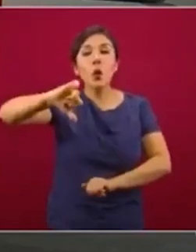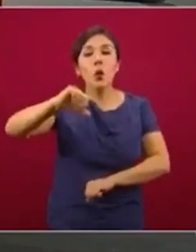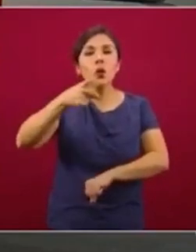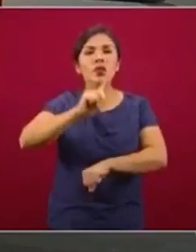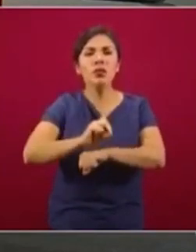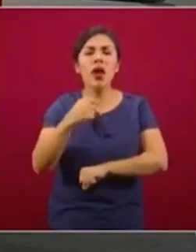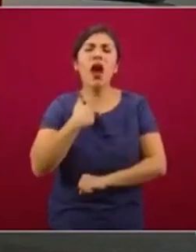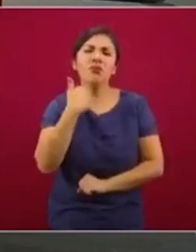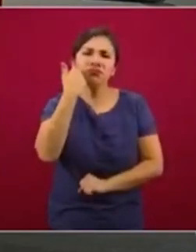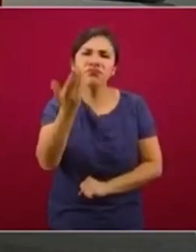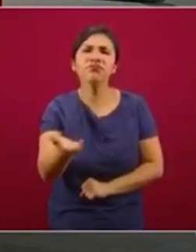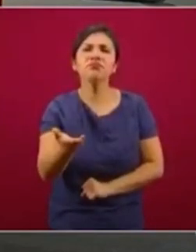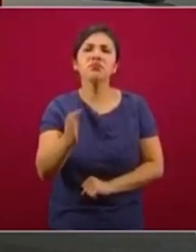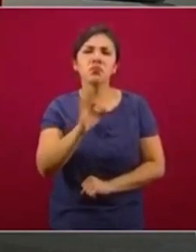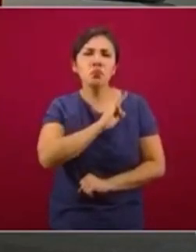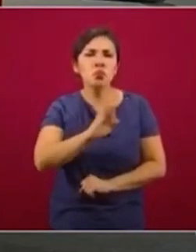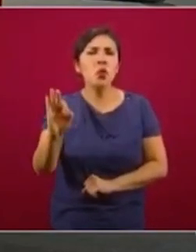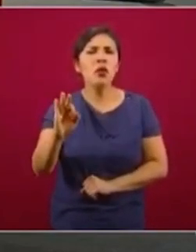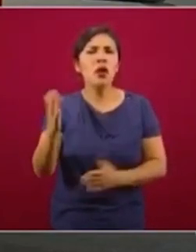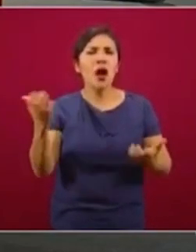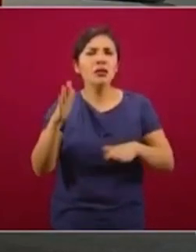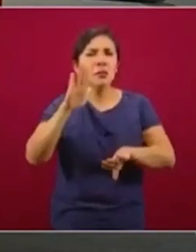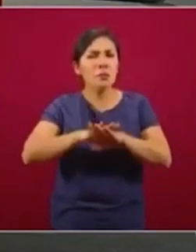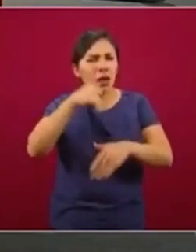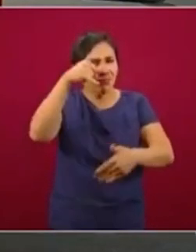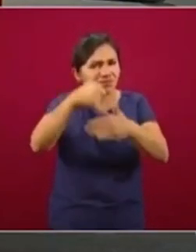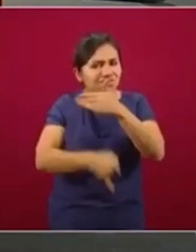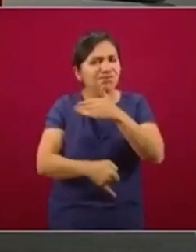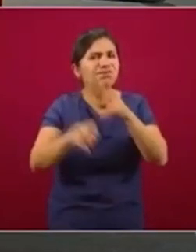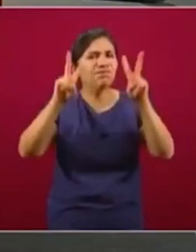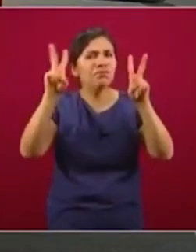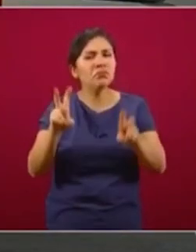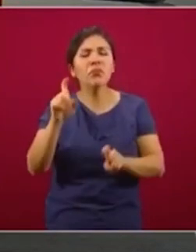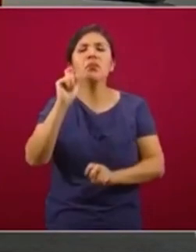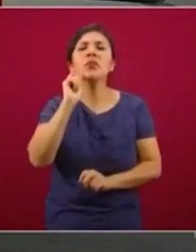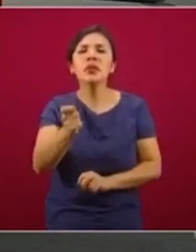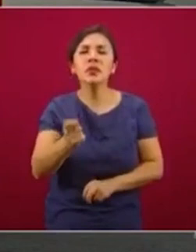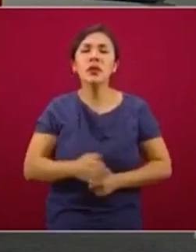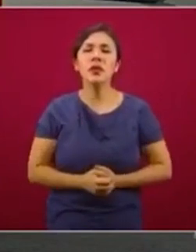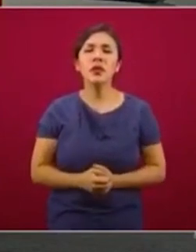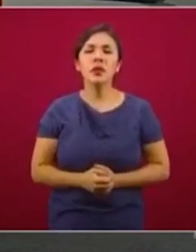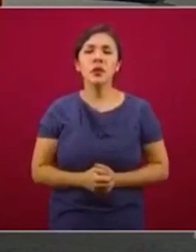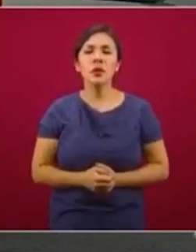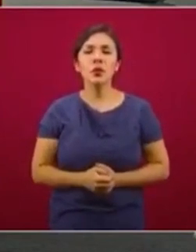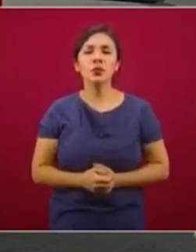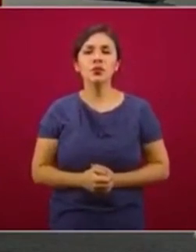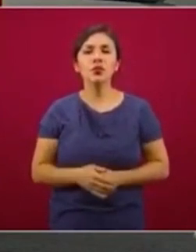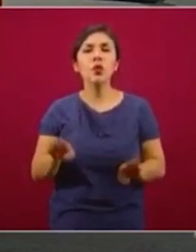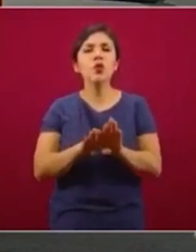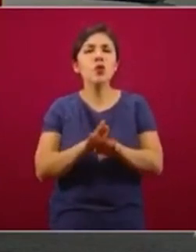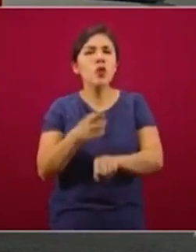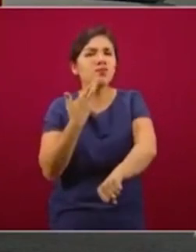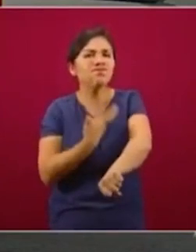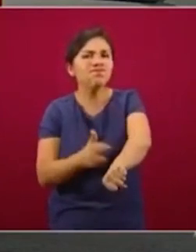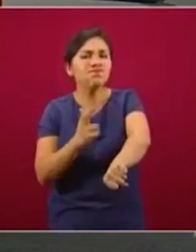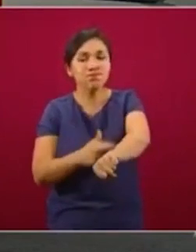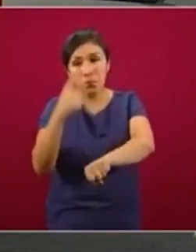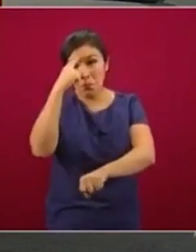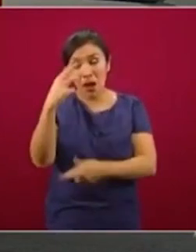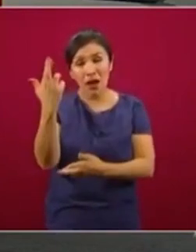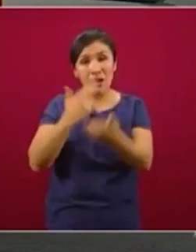Quisiera que podamos profundizar un poco sobre el protocolo de regreso a clases,